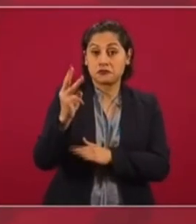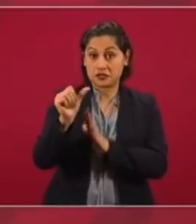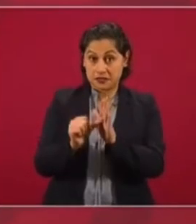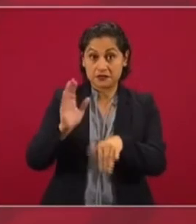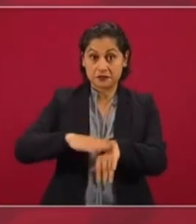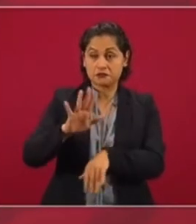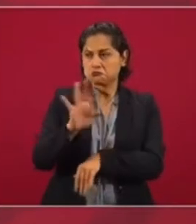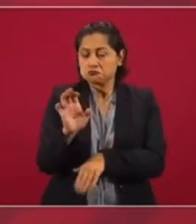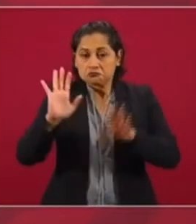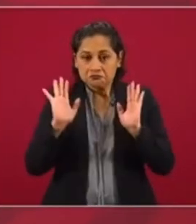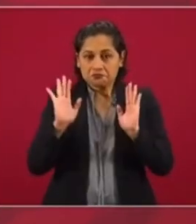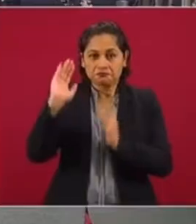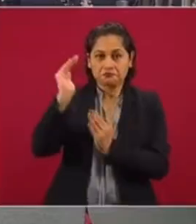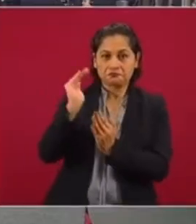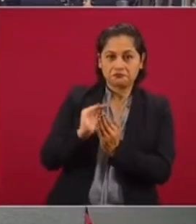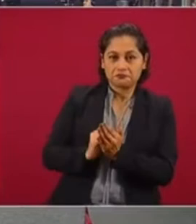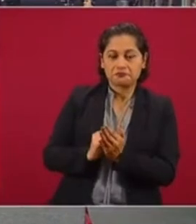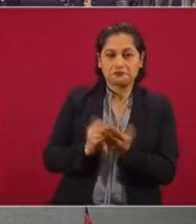ser quinientos.